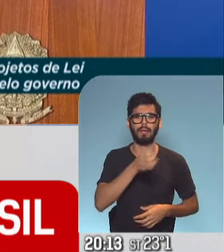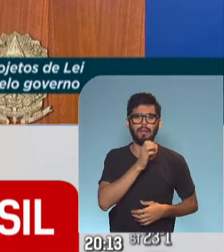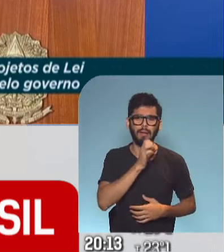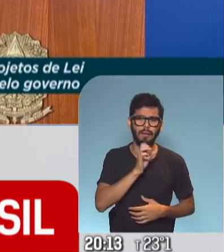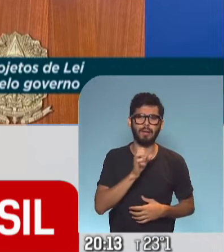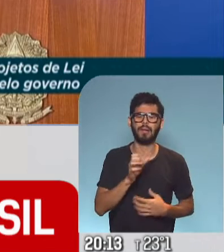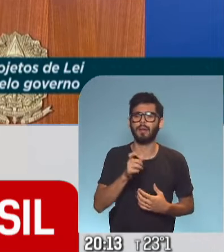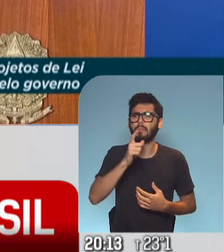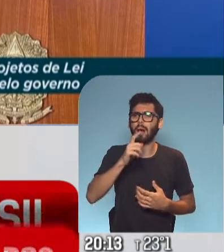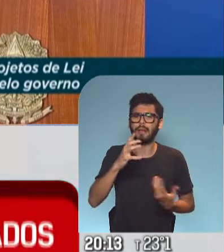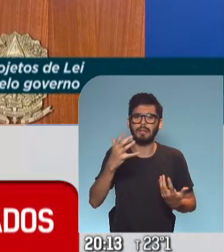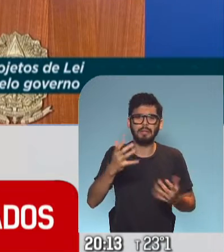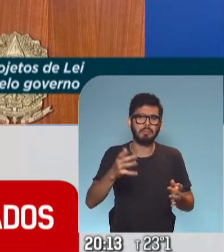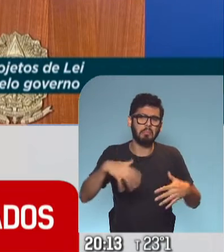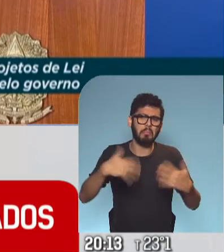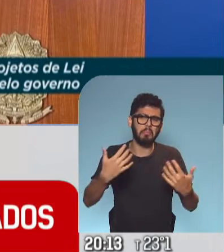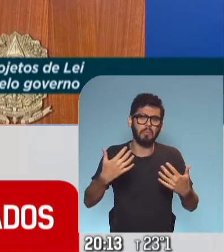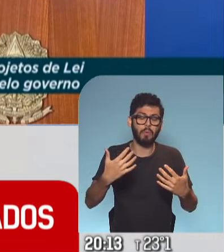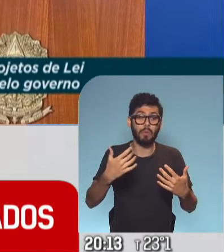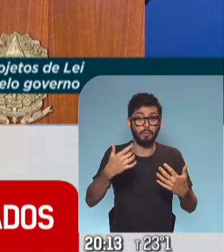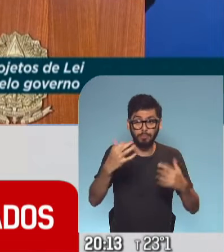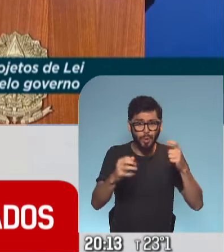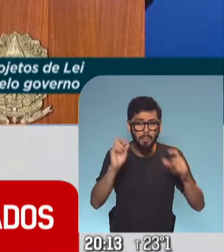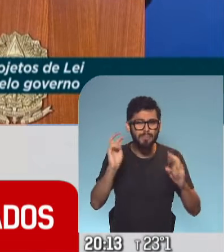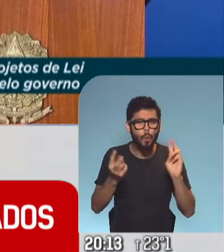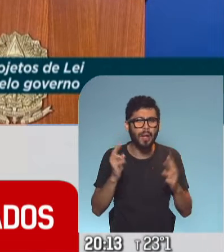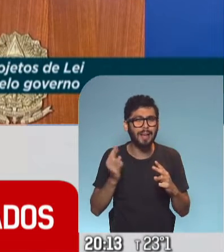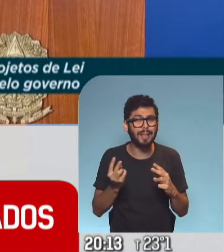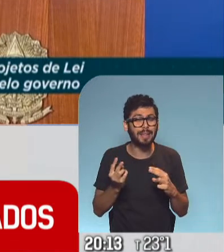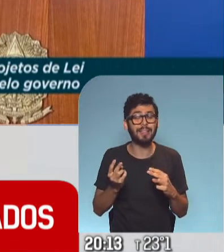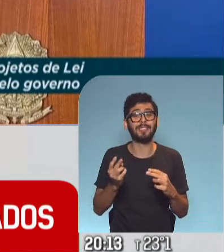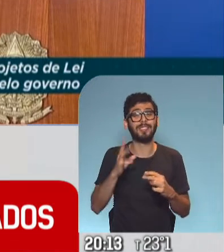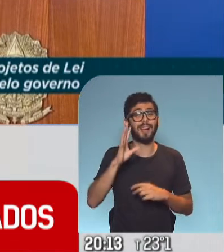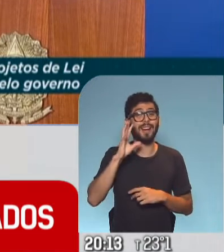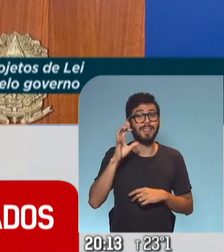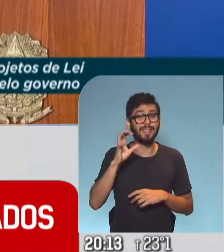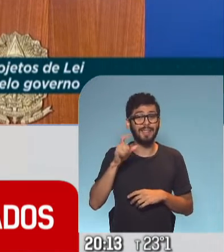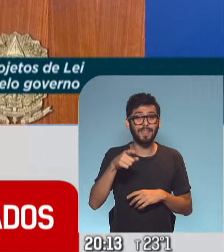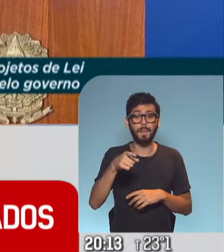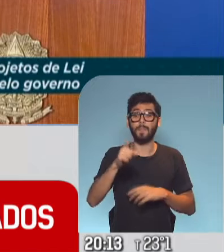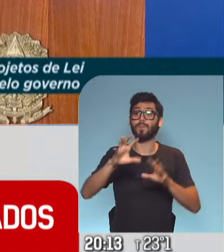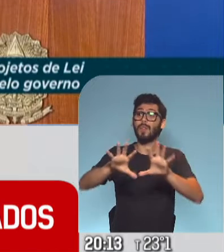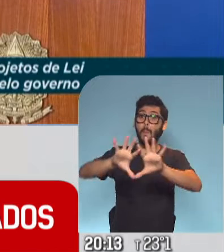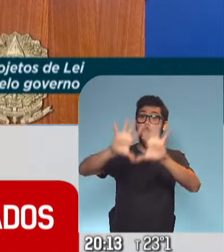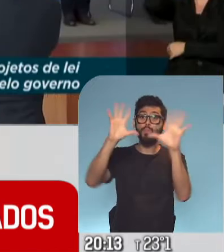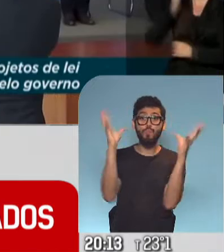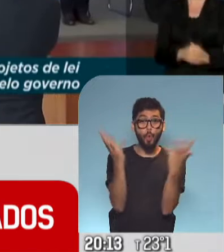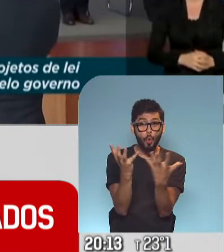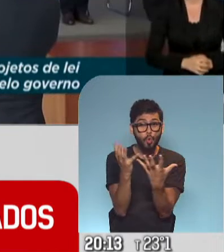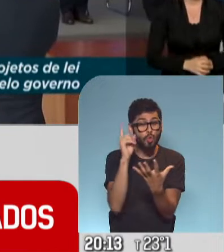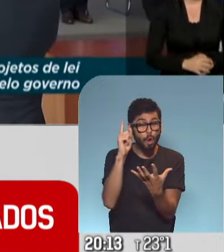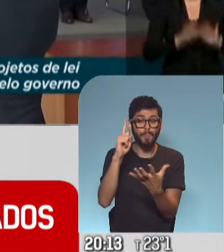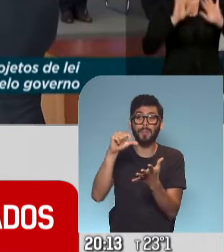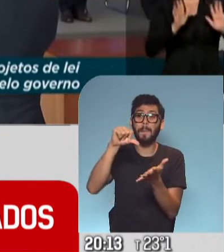toma de manera muy ligera, y acá está muriendo gente. Recordemos que es el tercer número en el mundo más